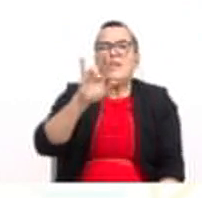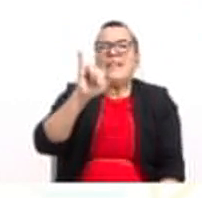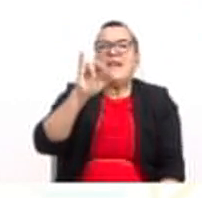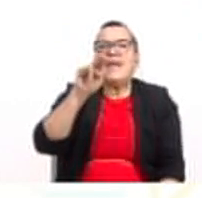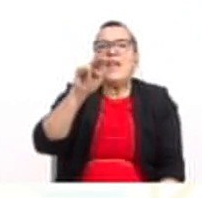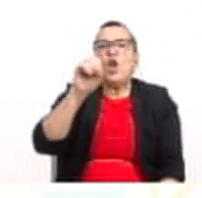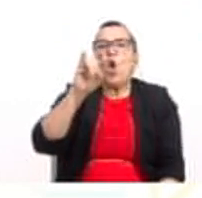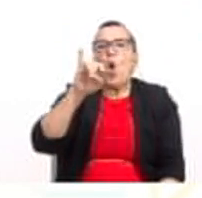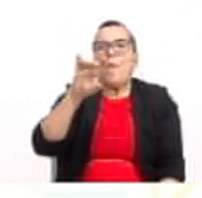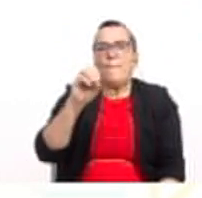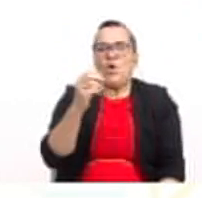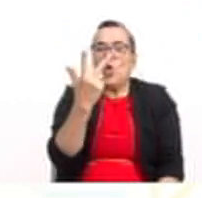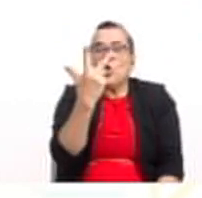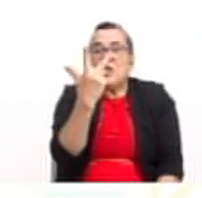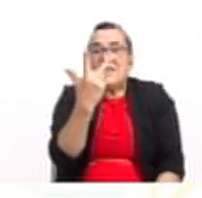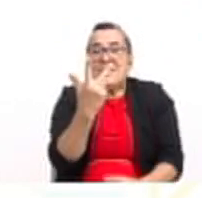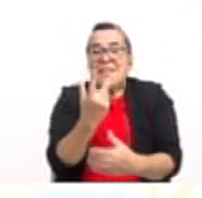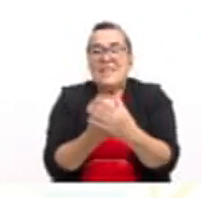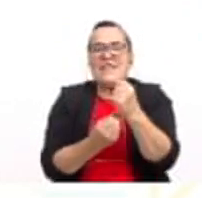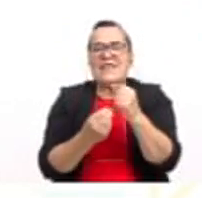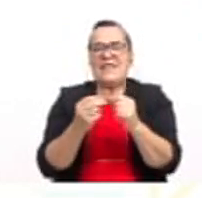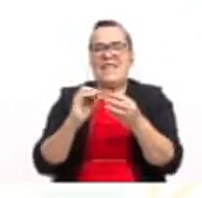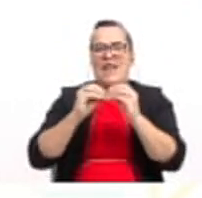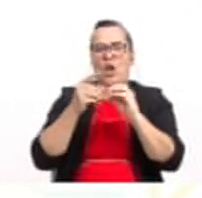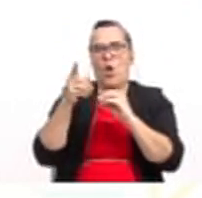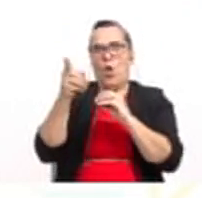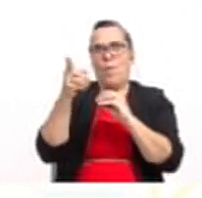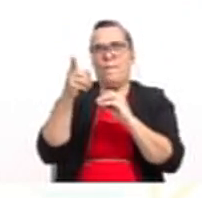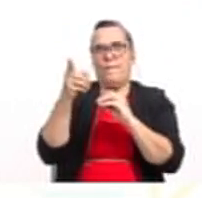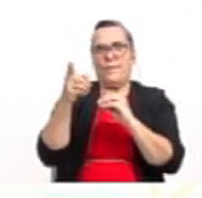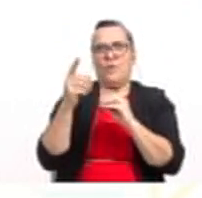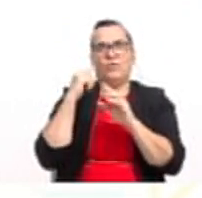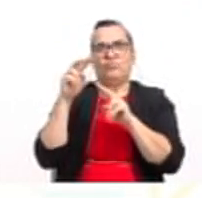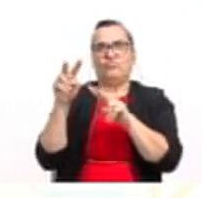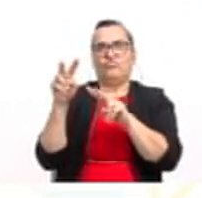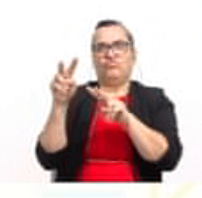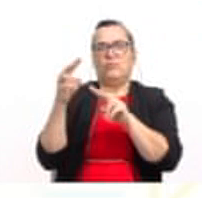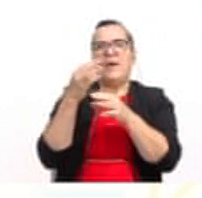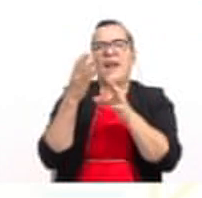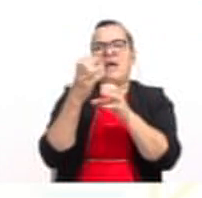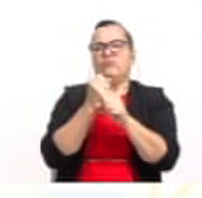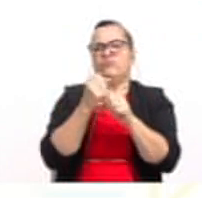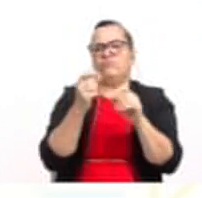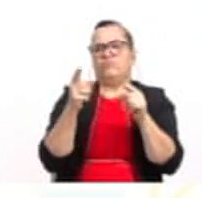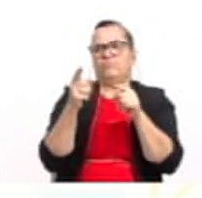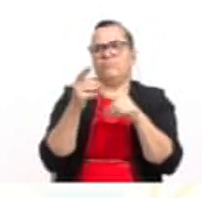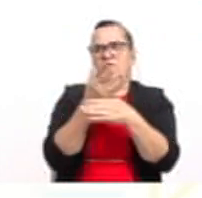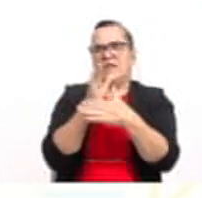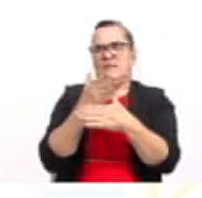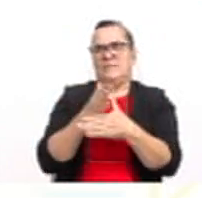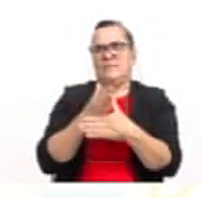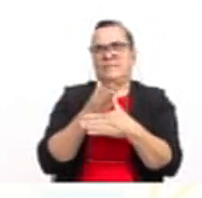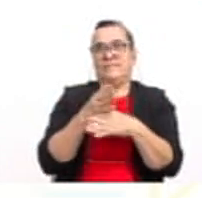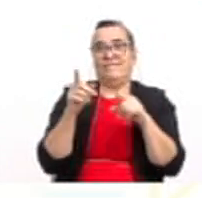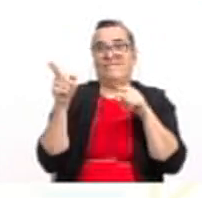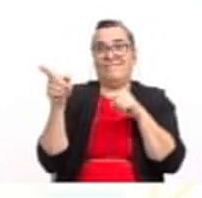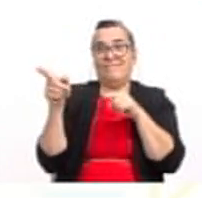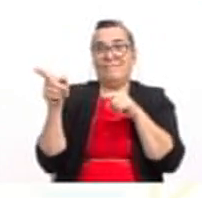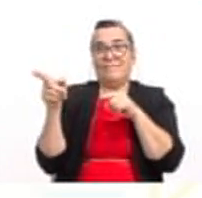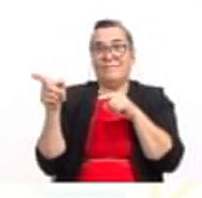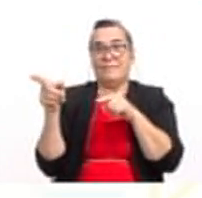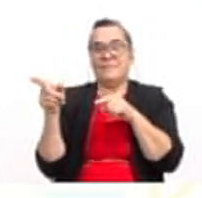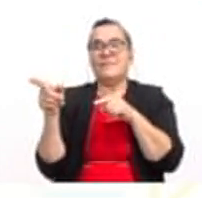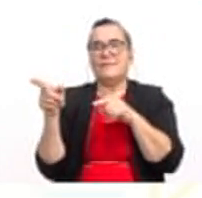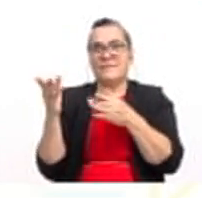formar. Ok. Simplifiquemos un poquito esta expresión que acabamos de sumar y restar. Observen que tenemos f de x igual